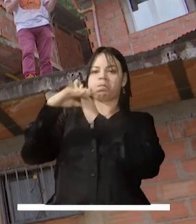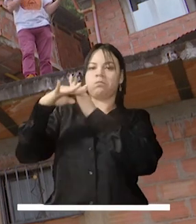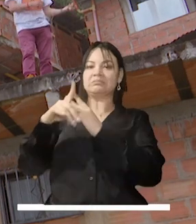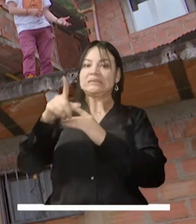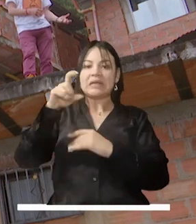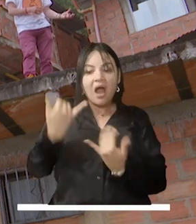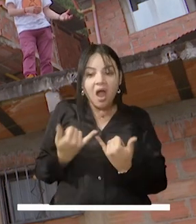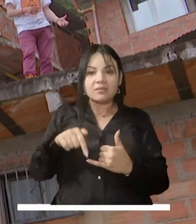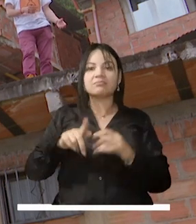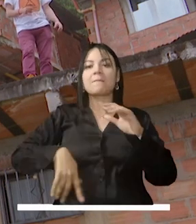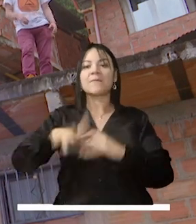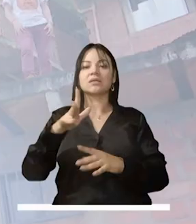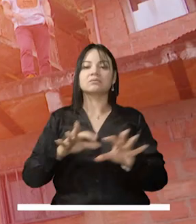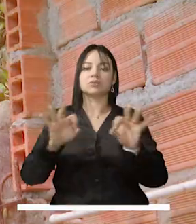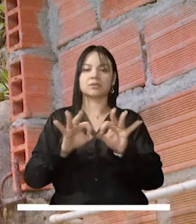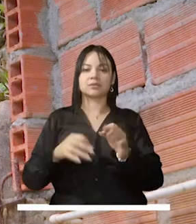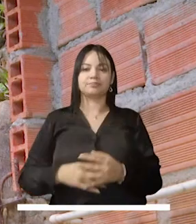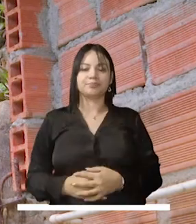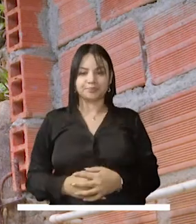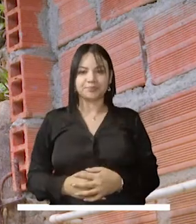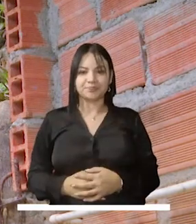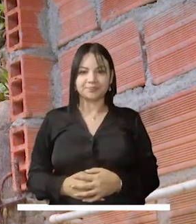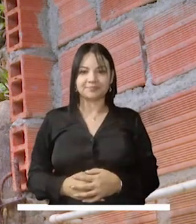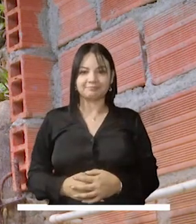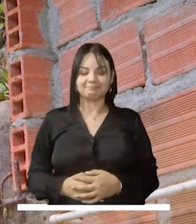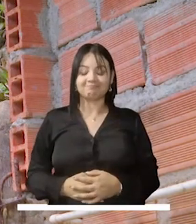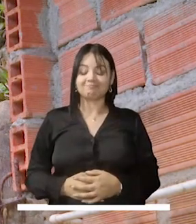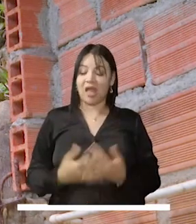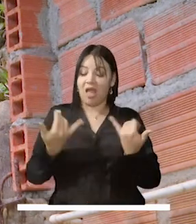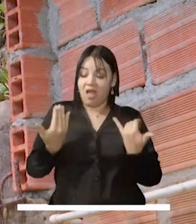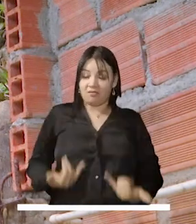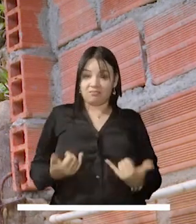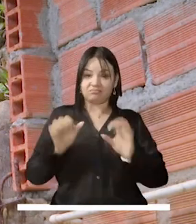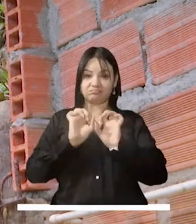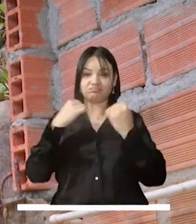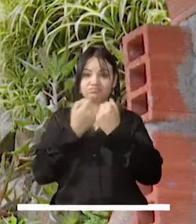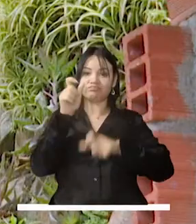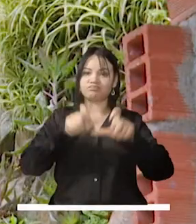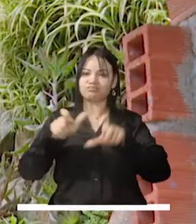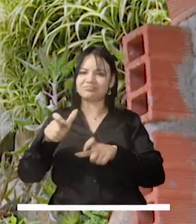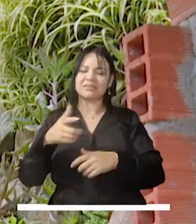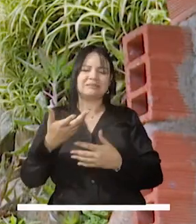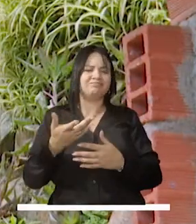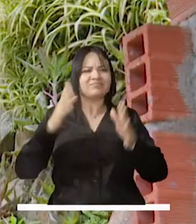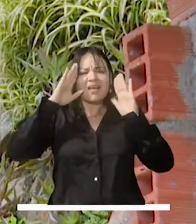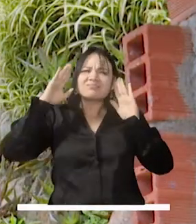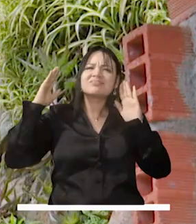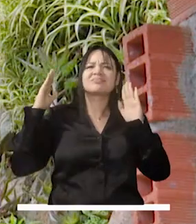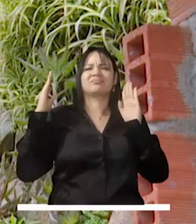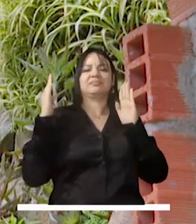que es más necesaria para la comunidad. Desde nuestra Curul y desde el Consejo vamos a estar